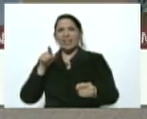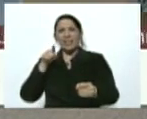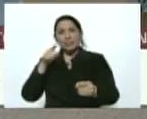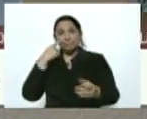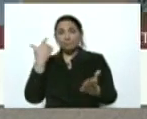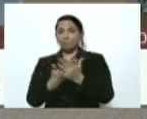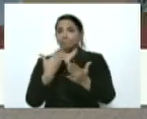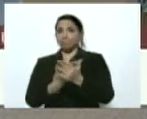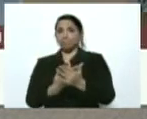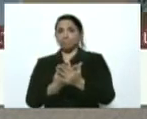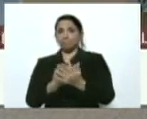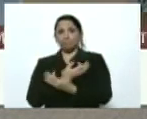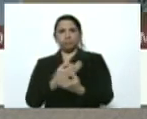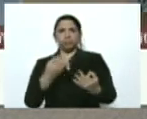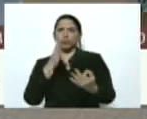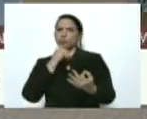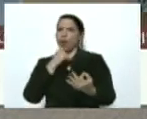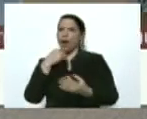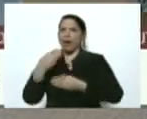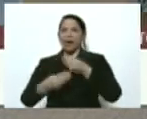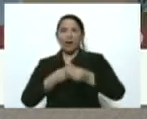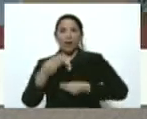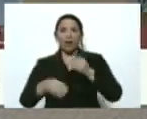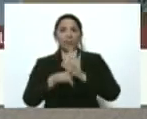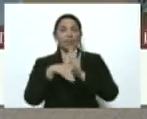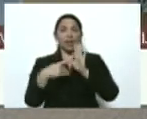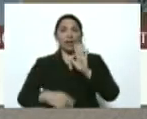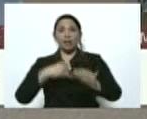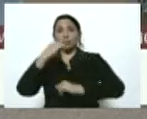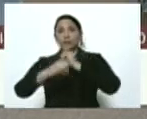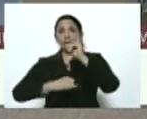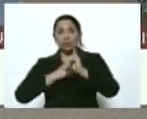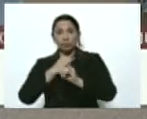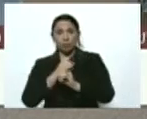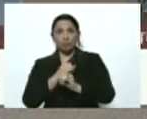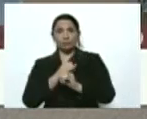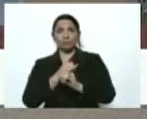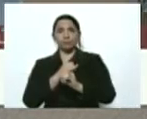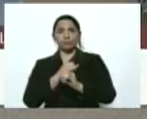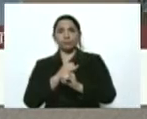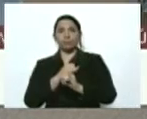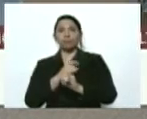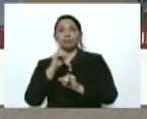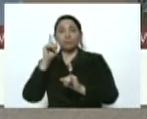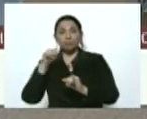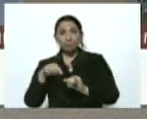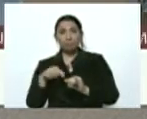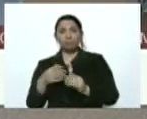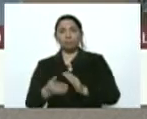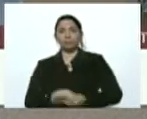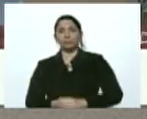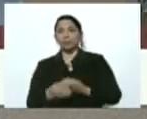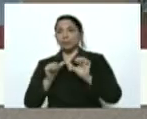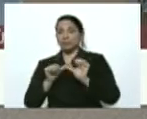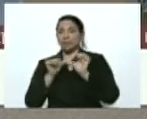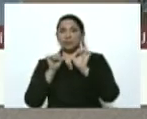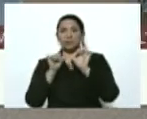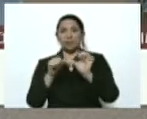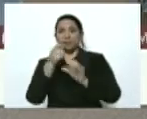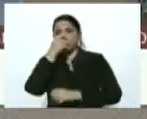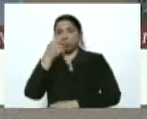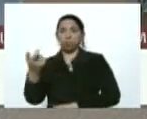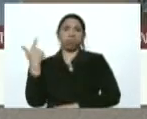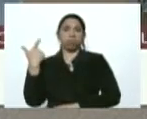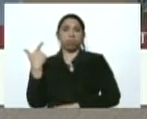excepcionalmente no aplicar el derecho internacional excepcionalmente mantenerse a las espaldas